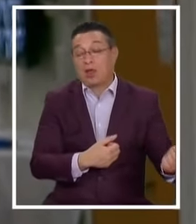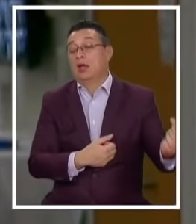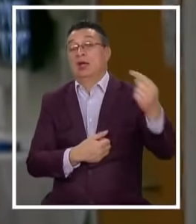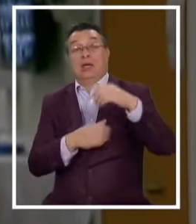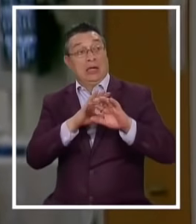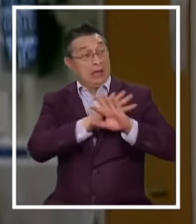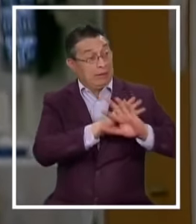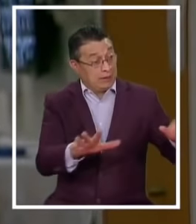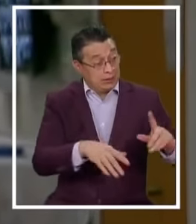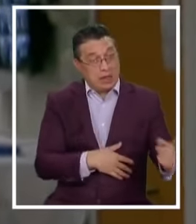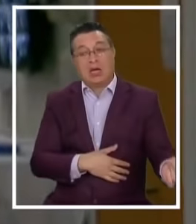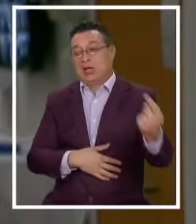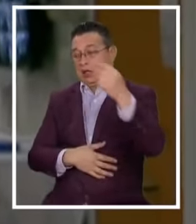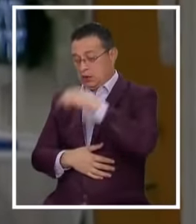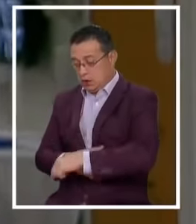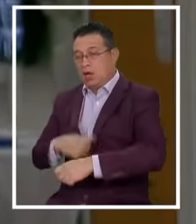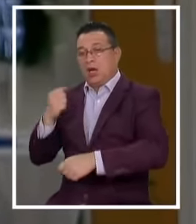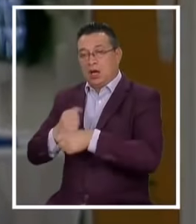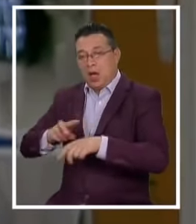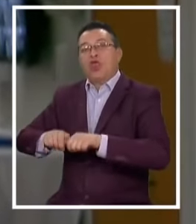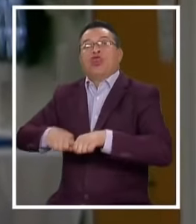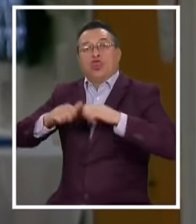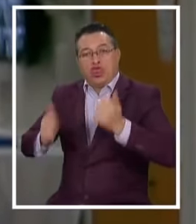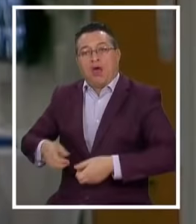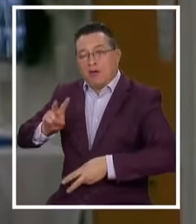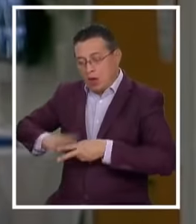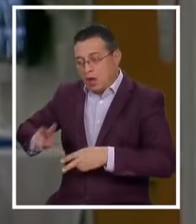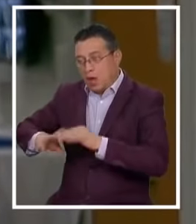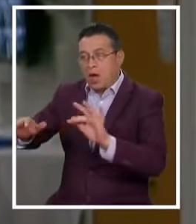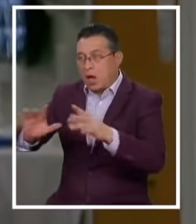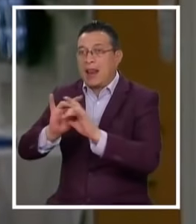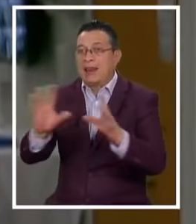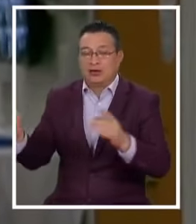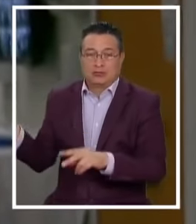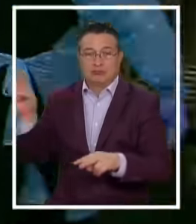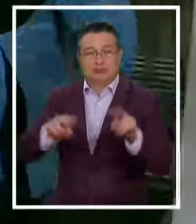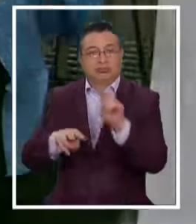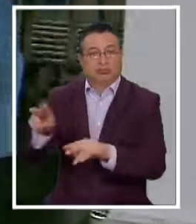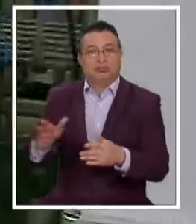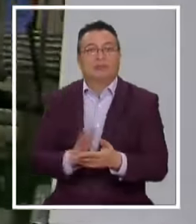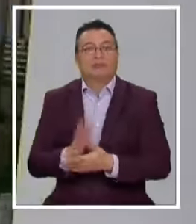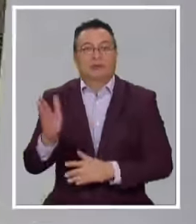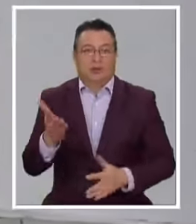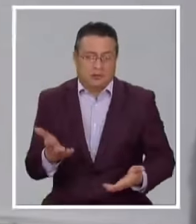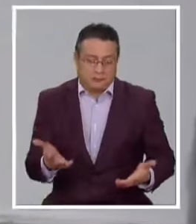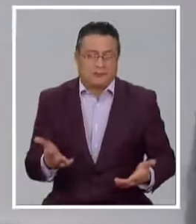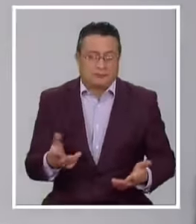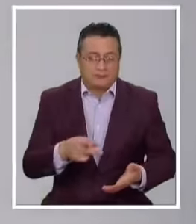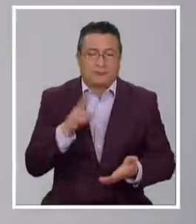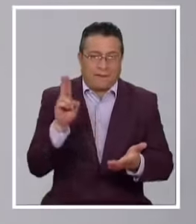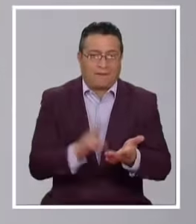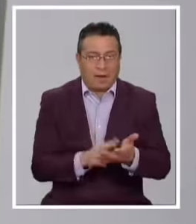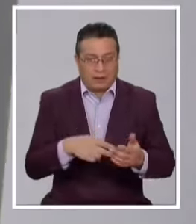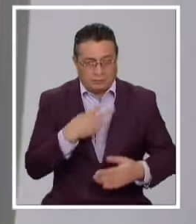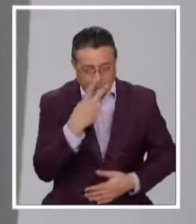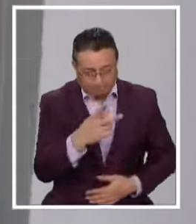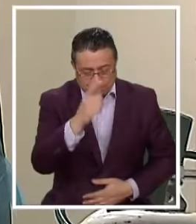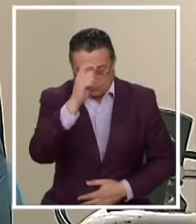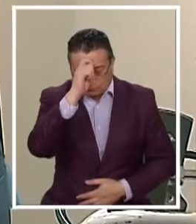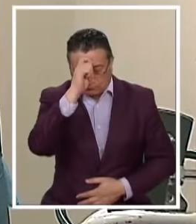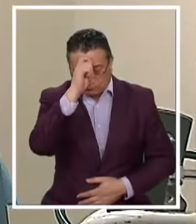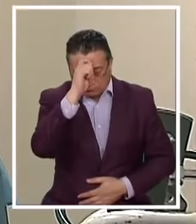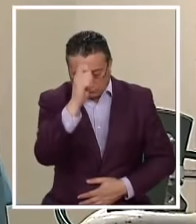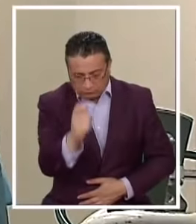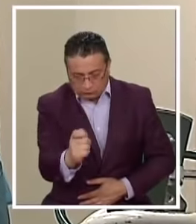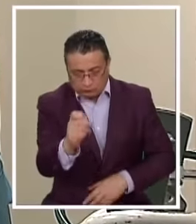Luego de ese trabajo Venían para acá Para dejarla lista Para que podamos Recibir pacientes El día de nuestra apertura Entonces la verdad Es que me saco El sombrero por